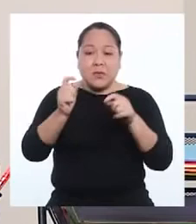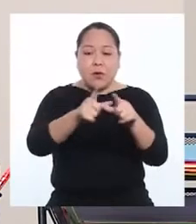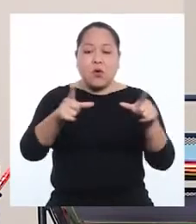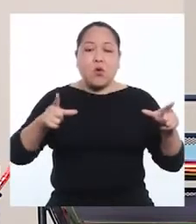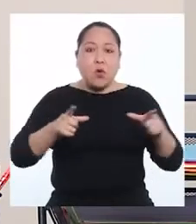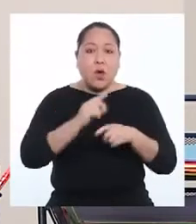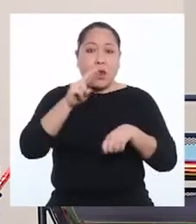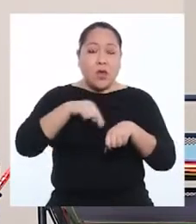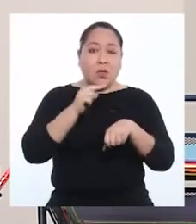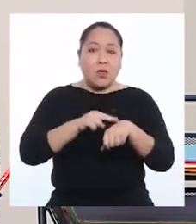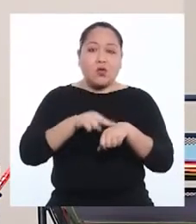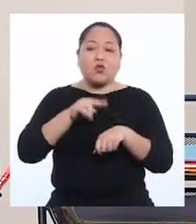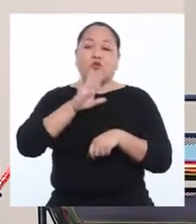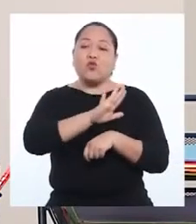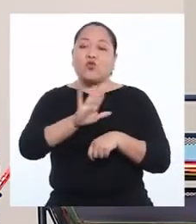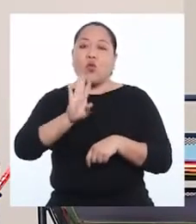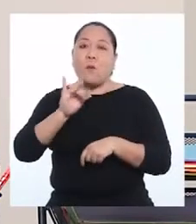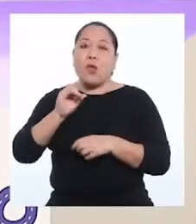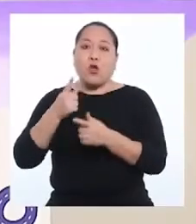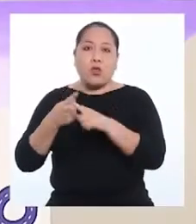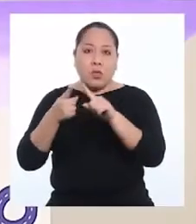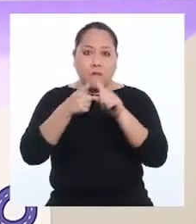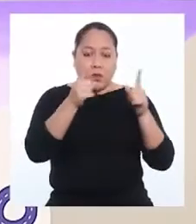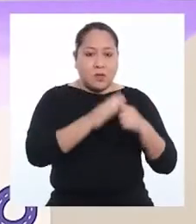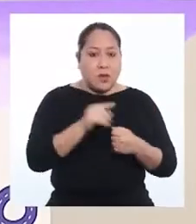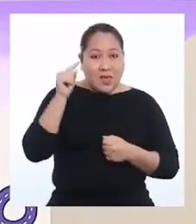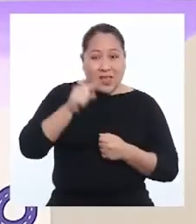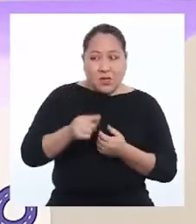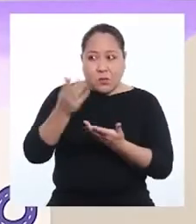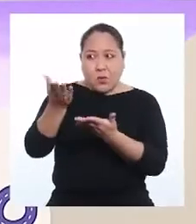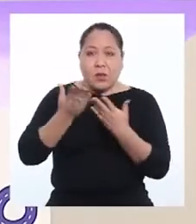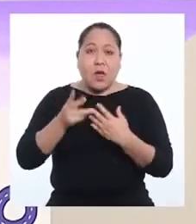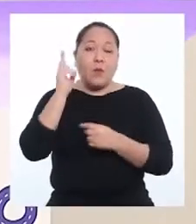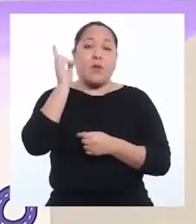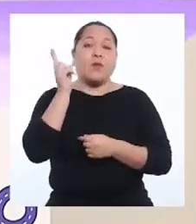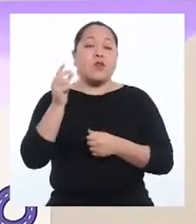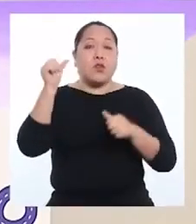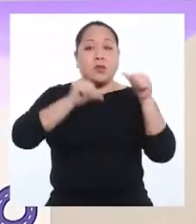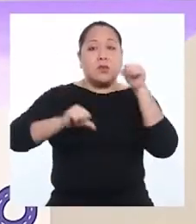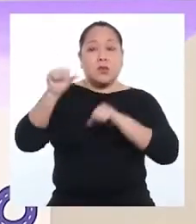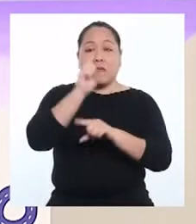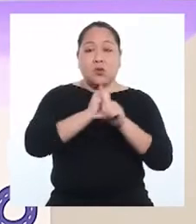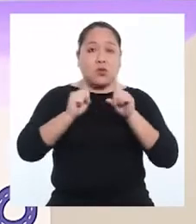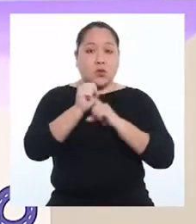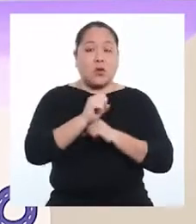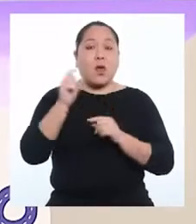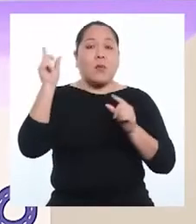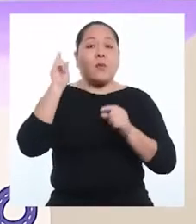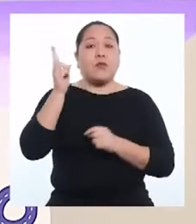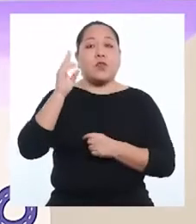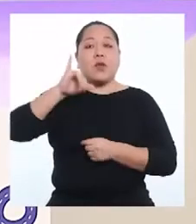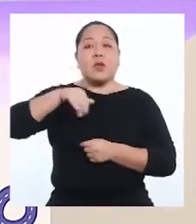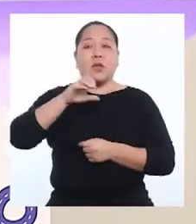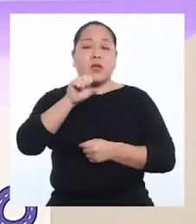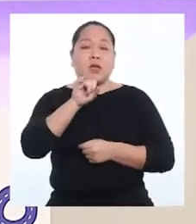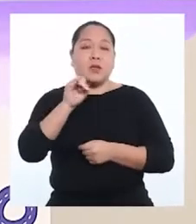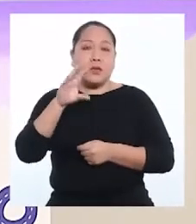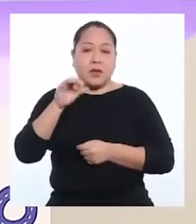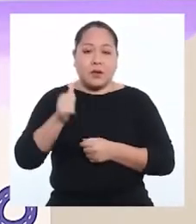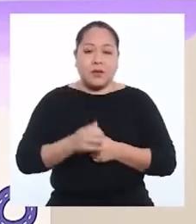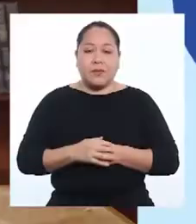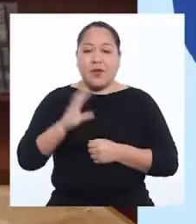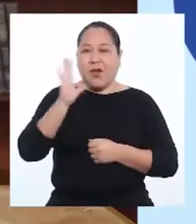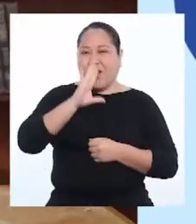espacios naturales y su biodiversidad. Para eso, hemos invitado a la profesora de Ciencias Sociales, la profesora Jessica